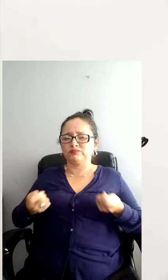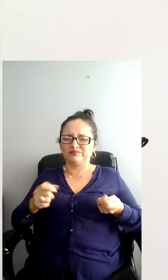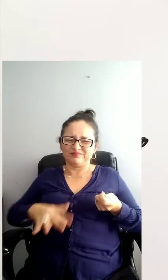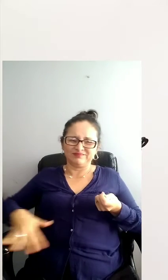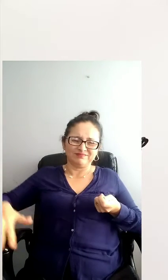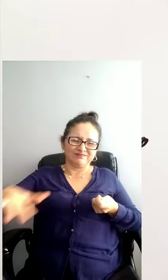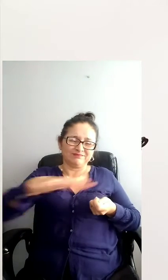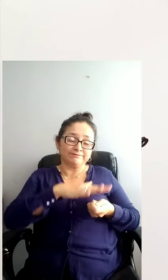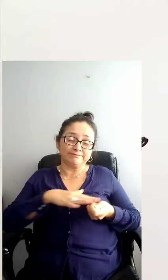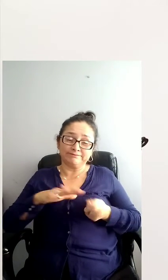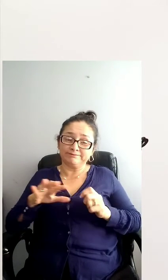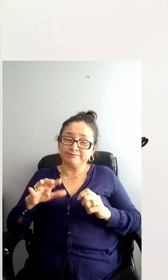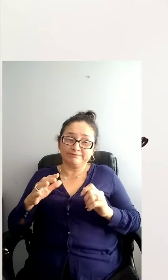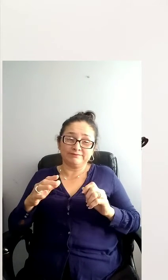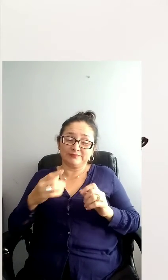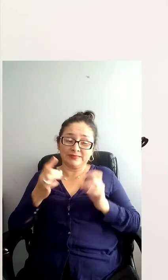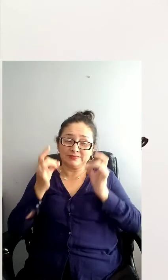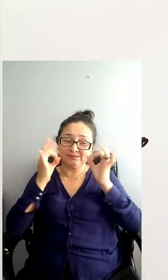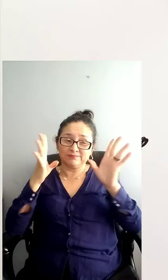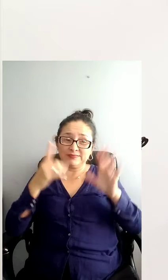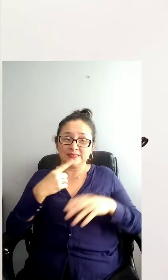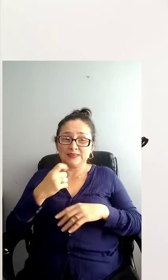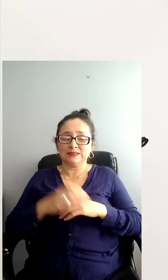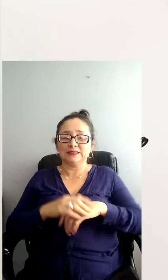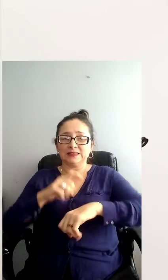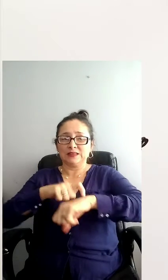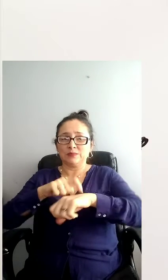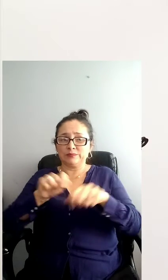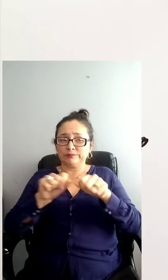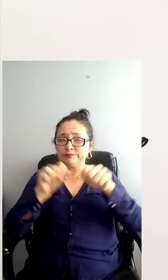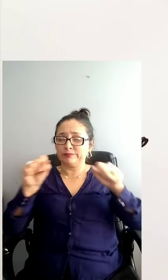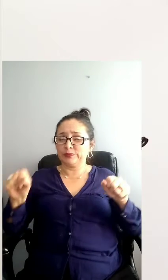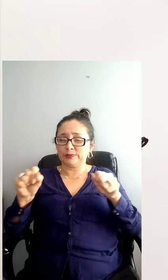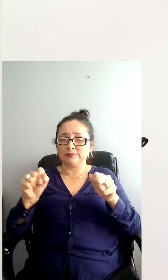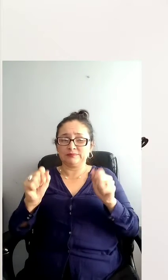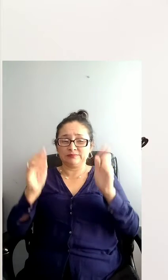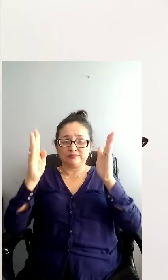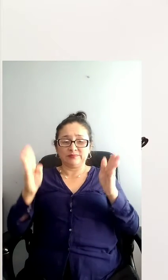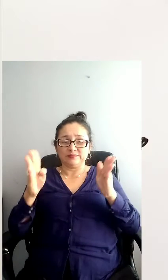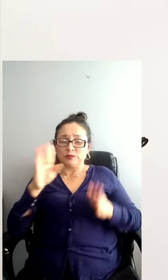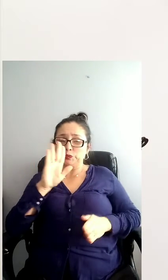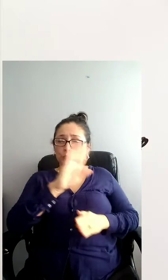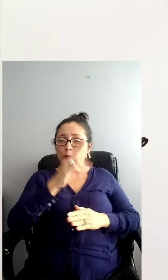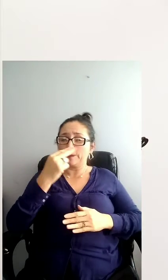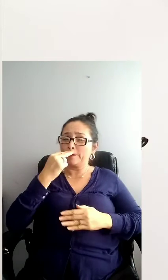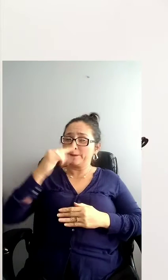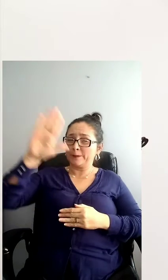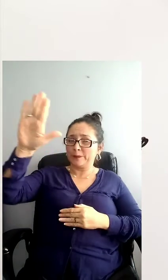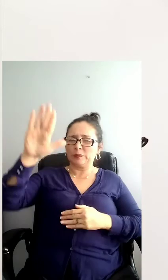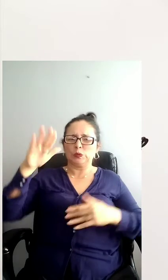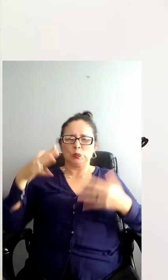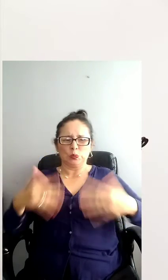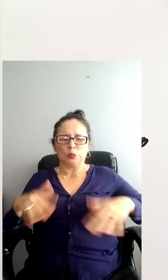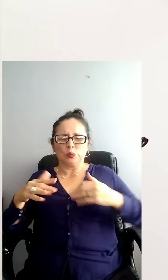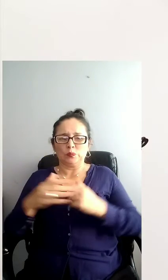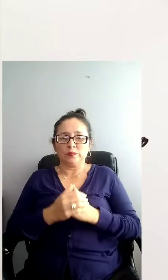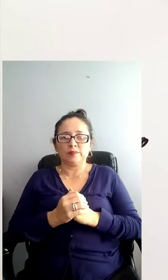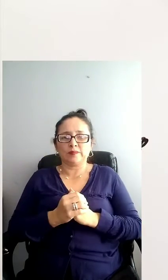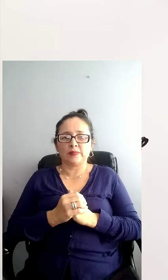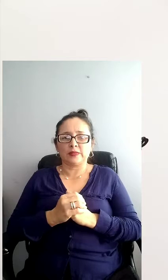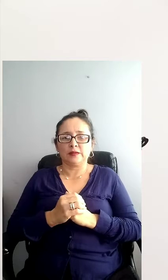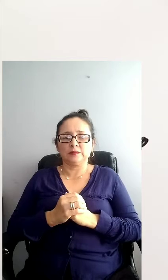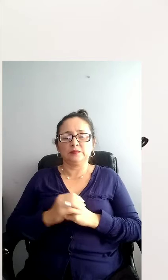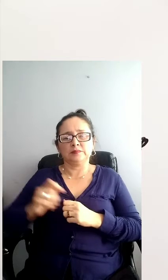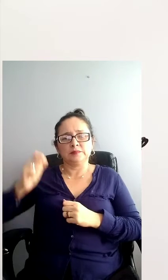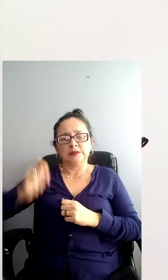En 1936 estalla la guerra civil española, y Hitler usará España como campo de pruebas con sus nuevos aviones con el pretexto de ayudar a Francisco Franco